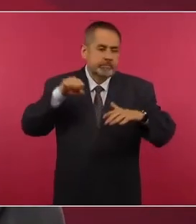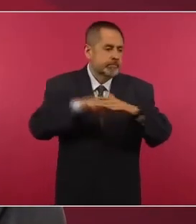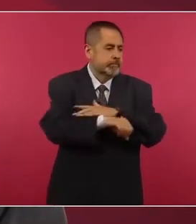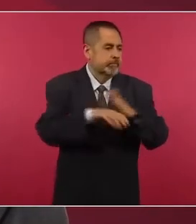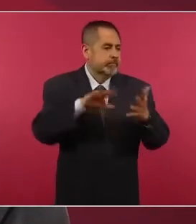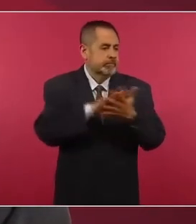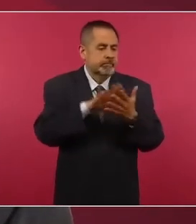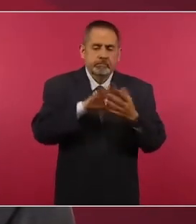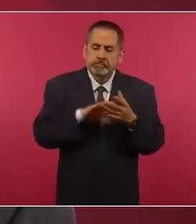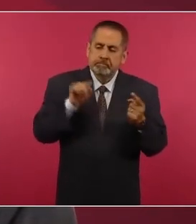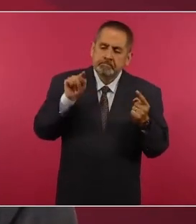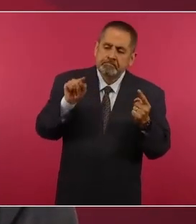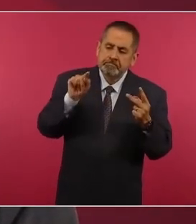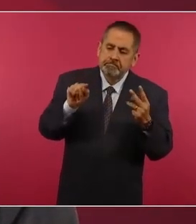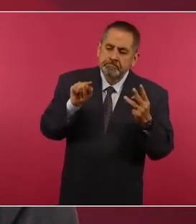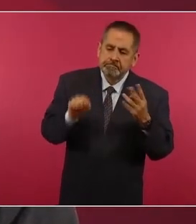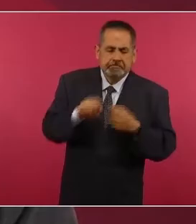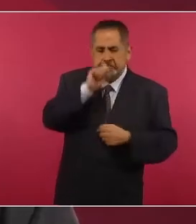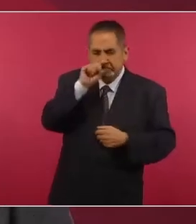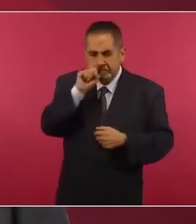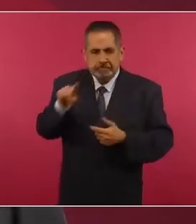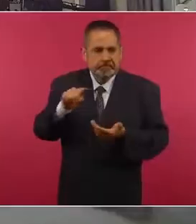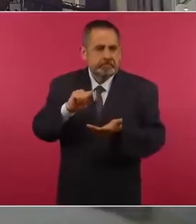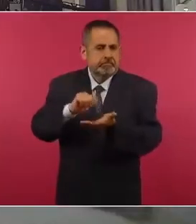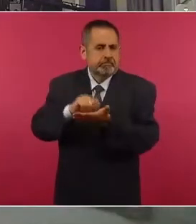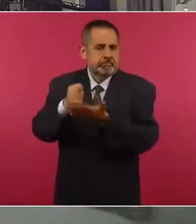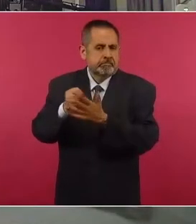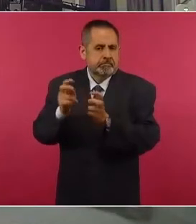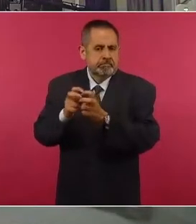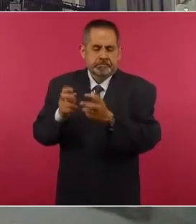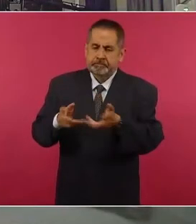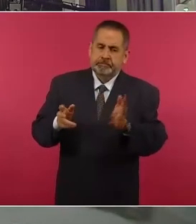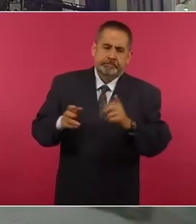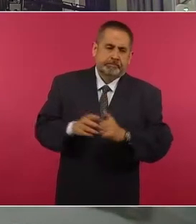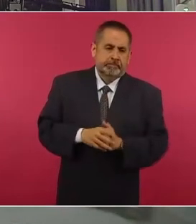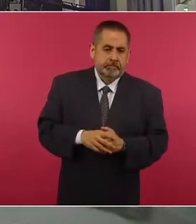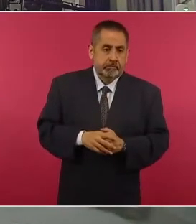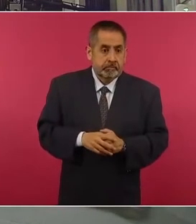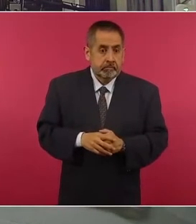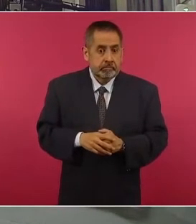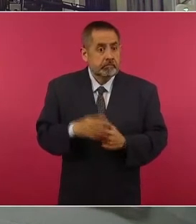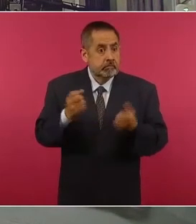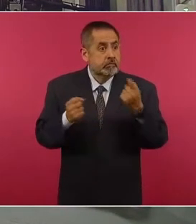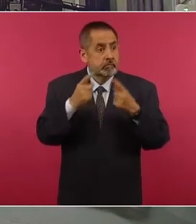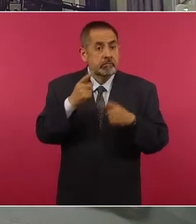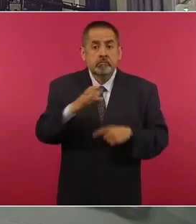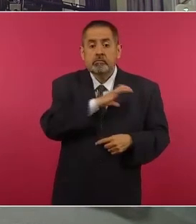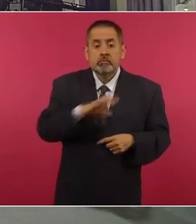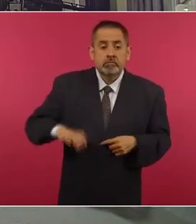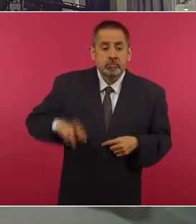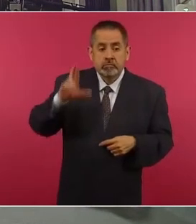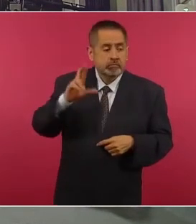Tamaulipas, bueno, han llegado a asesinar a candidatos.